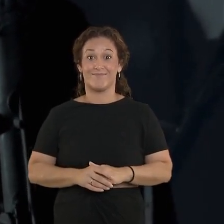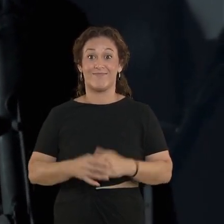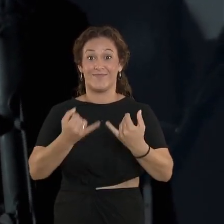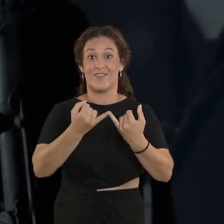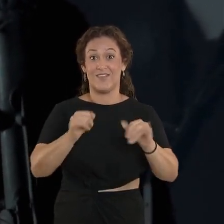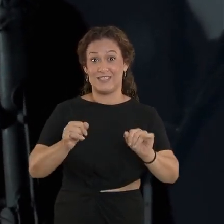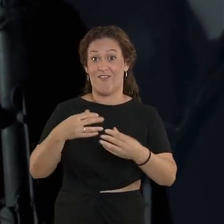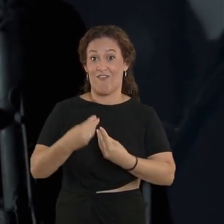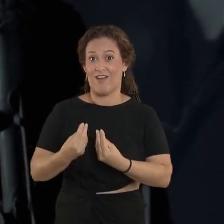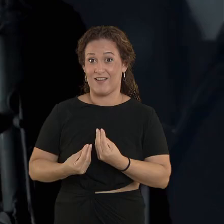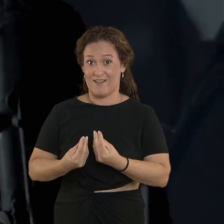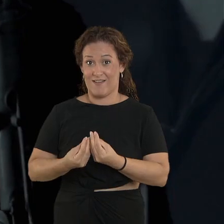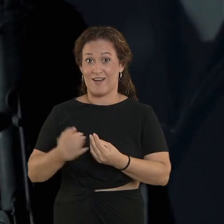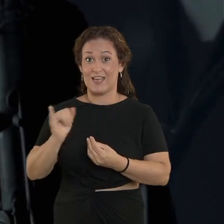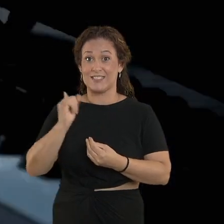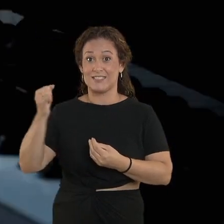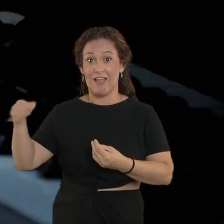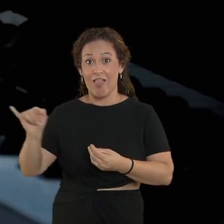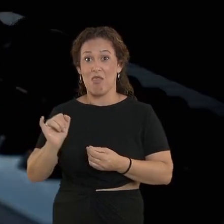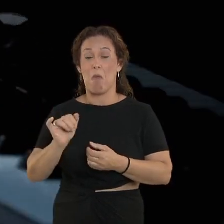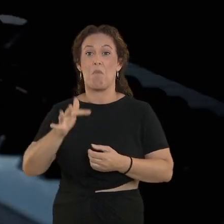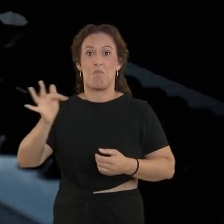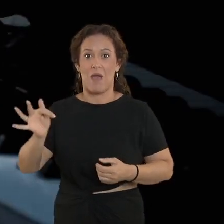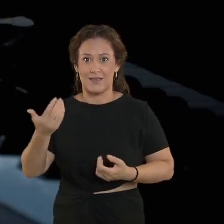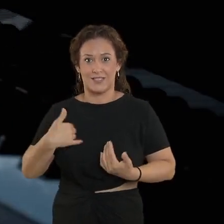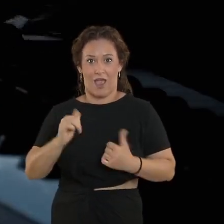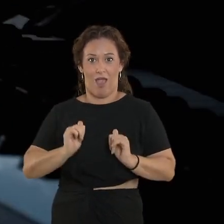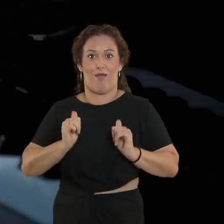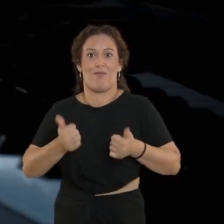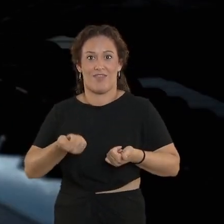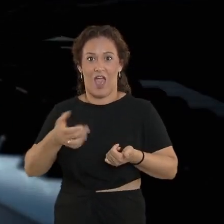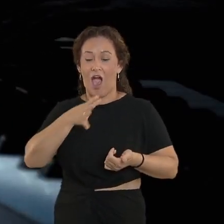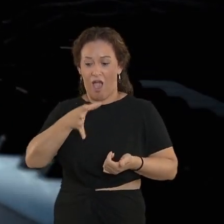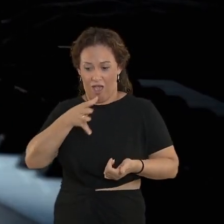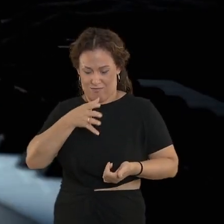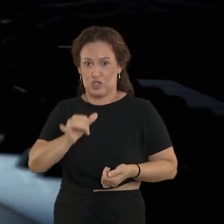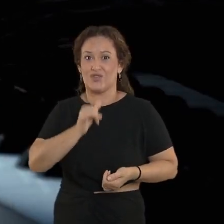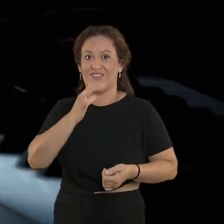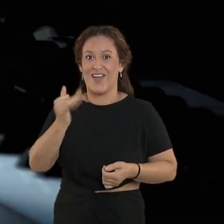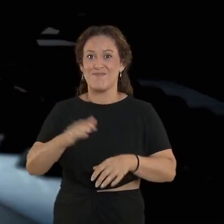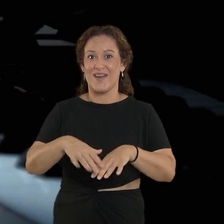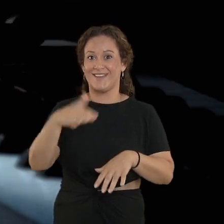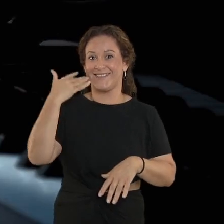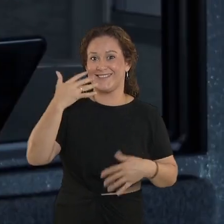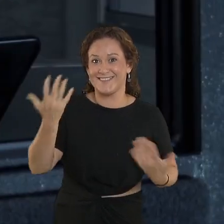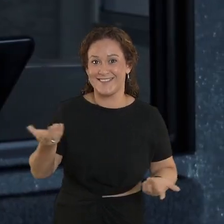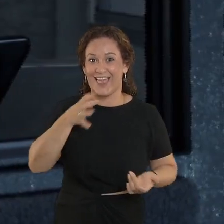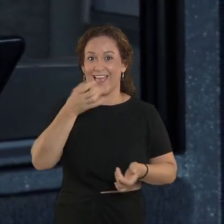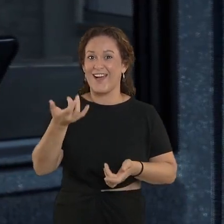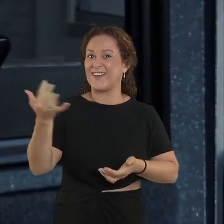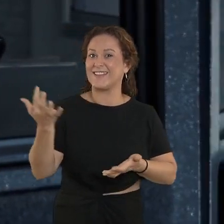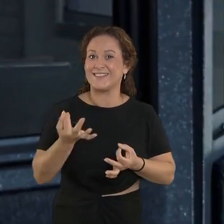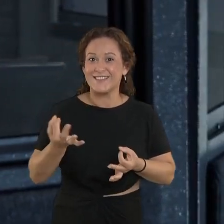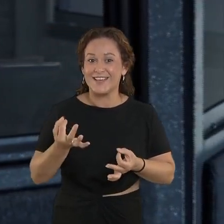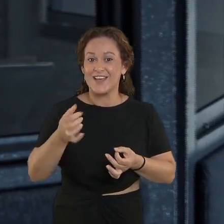El Festival Canarias ya se más ha comenzado, así que ya tenemos motivos suficientes para sonreír. ¿Y ahora